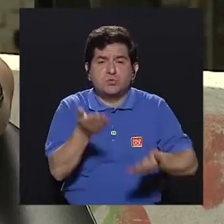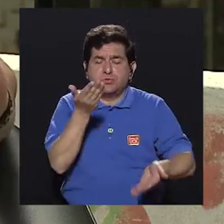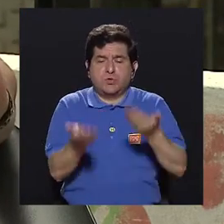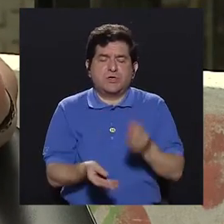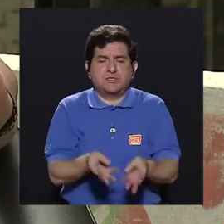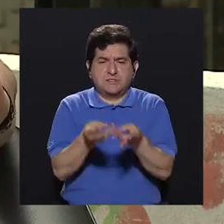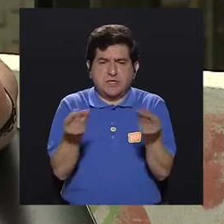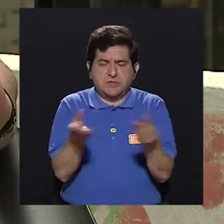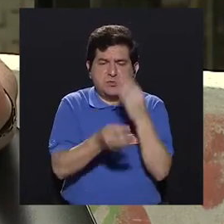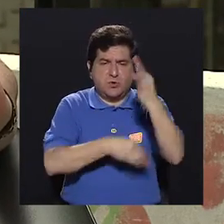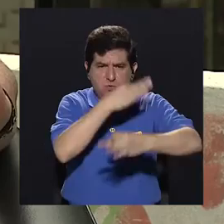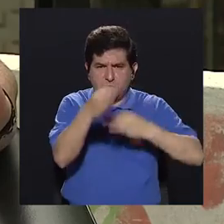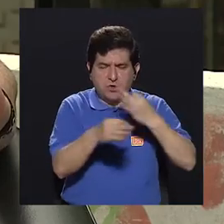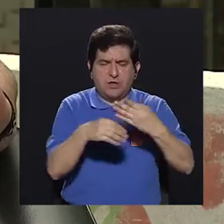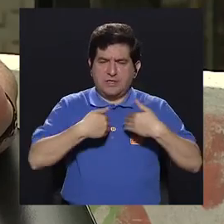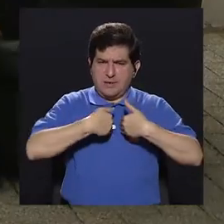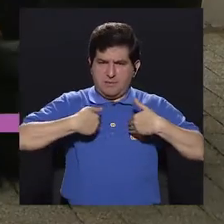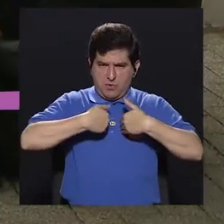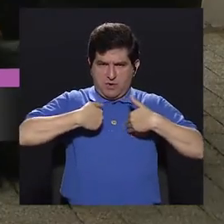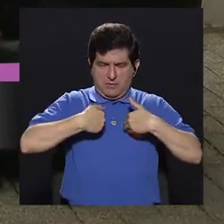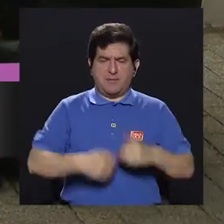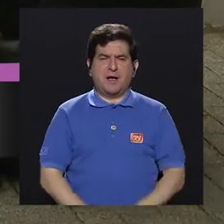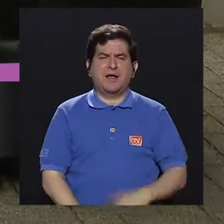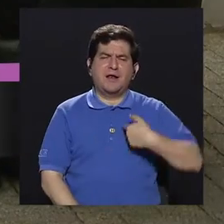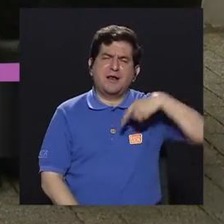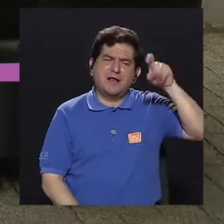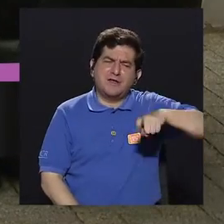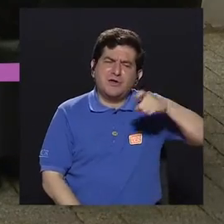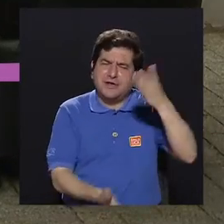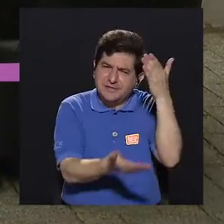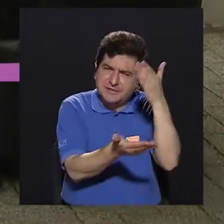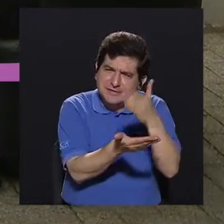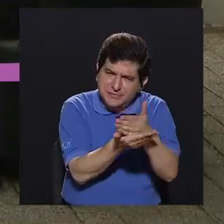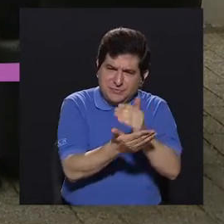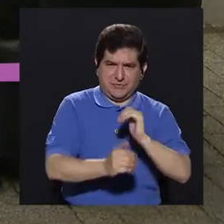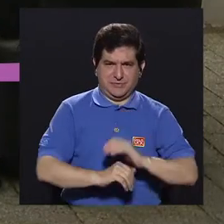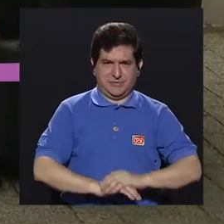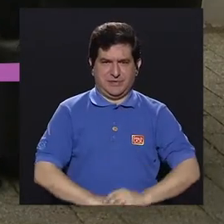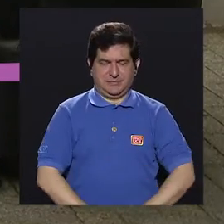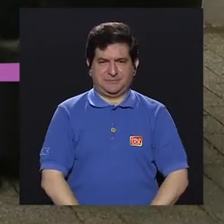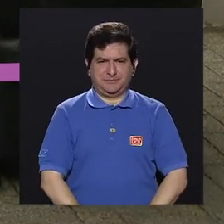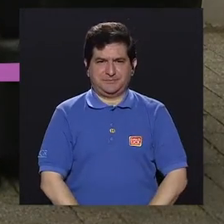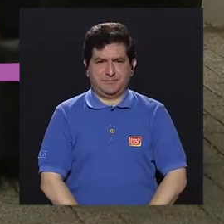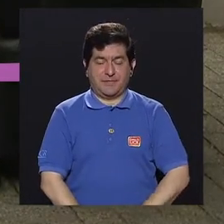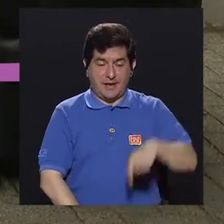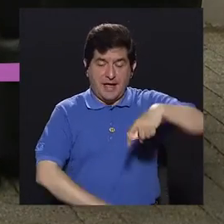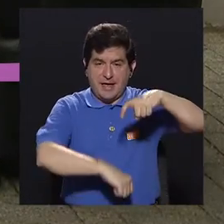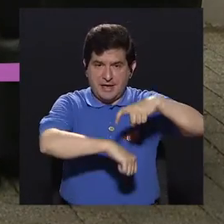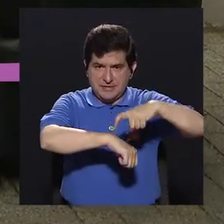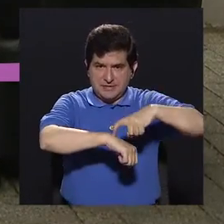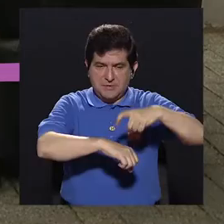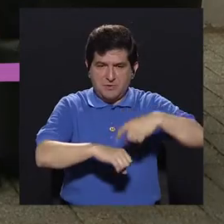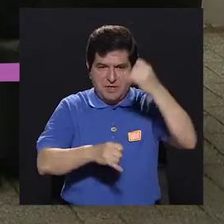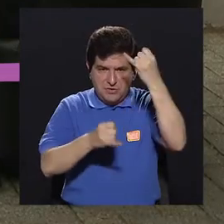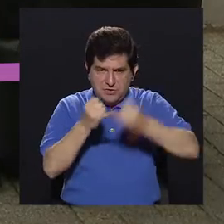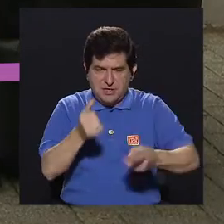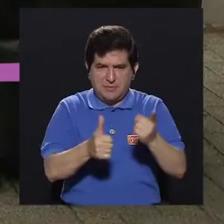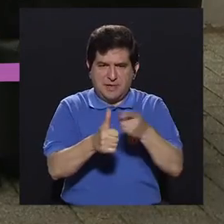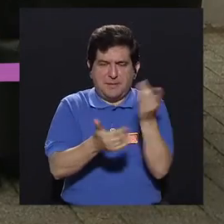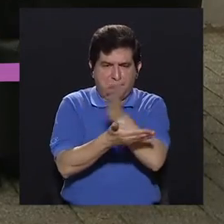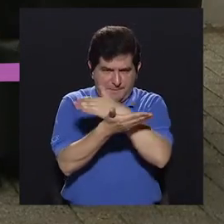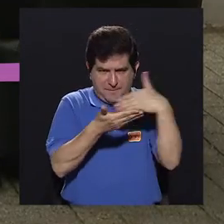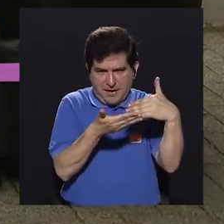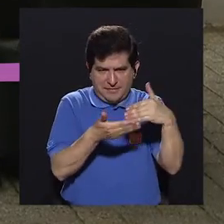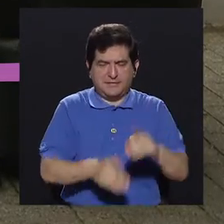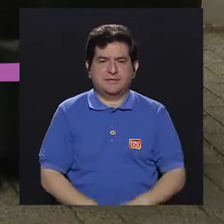los productos de origen animal. Marcela, yo necesito hacer una pausa. Sí. En este momento ya se terminó nuestro primer